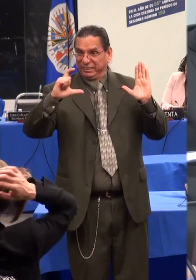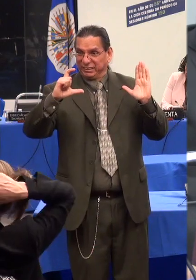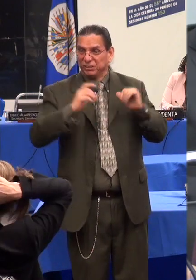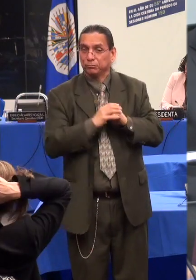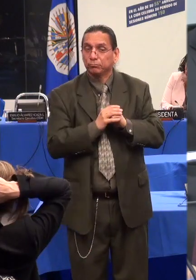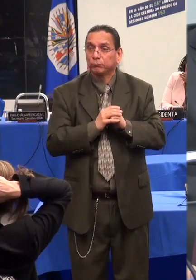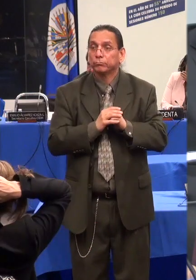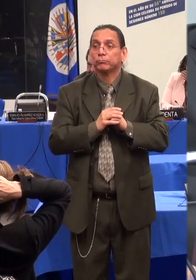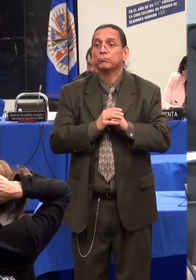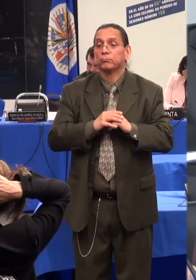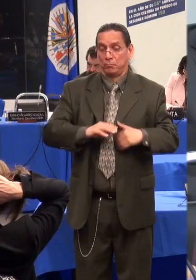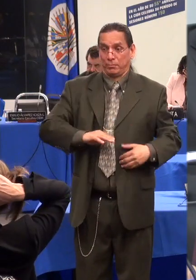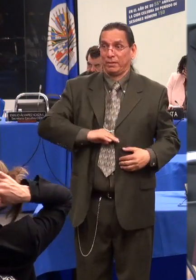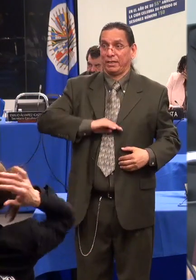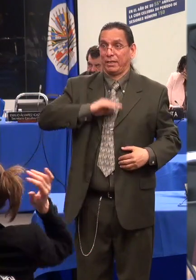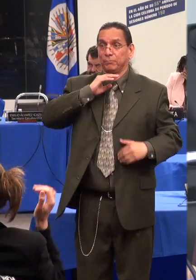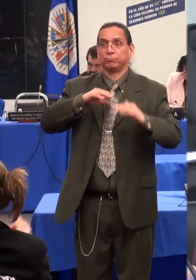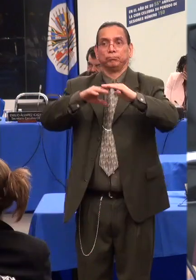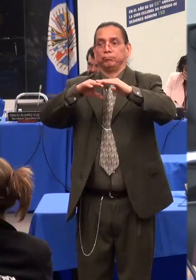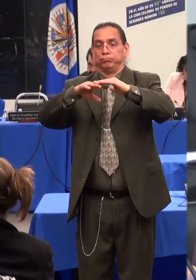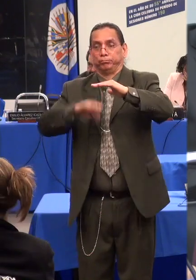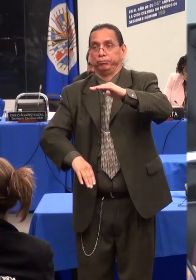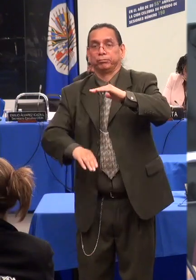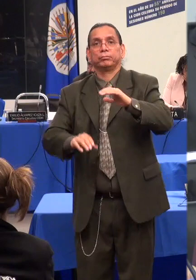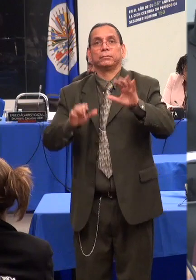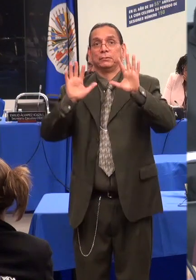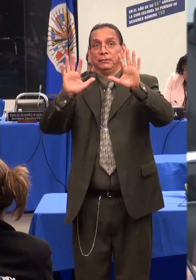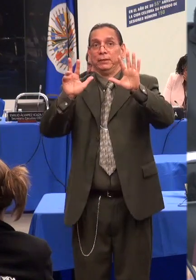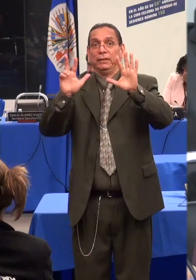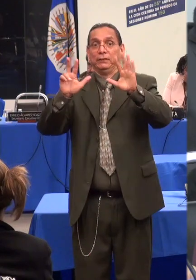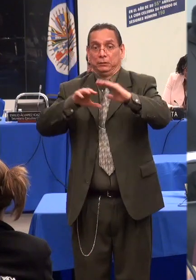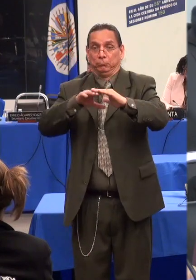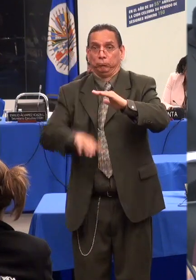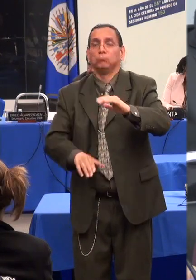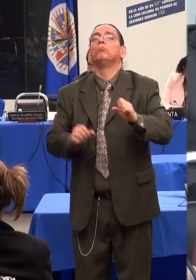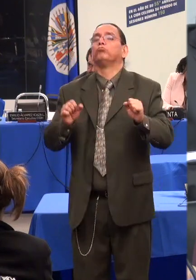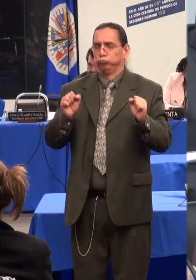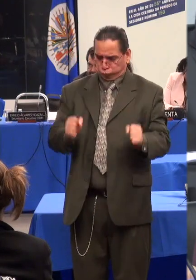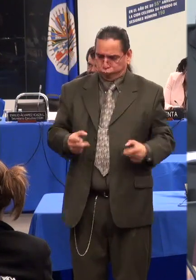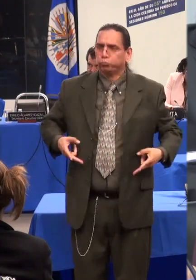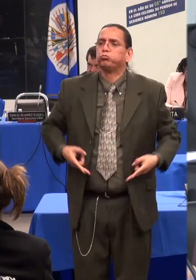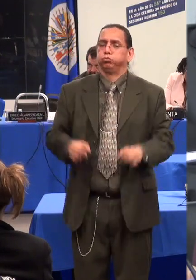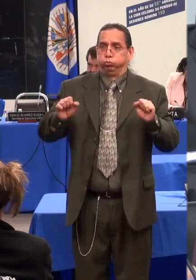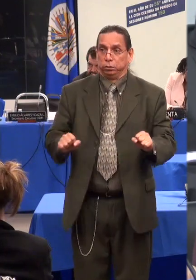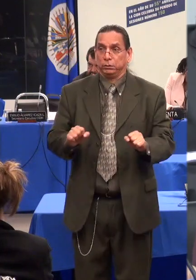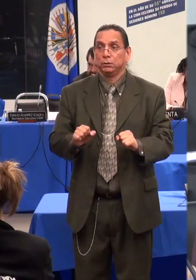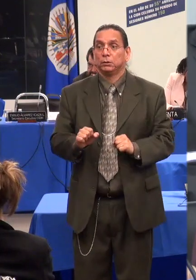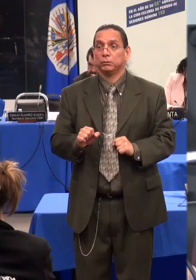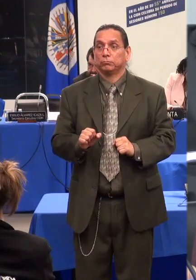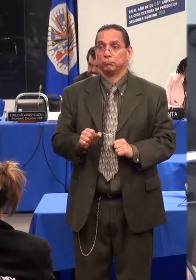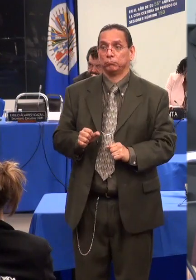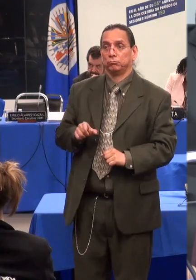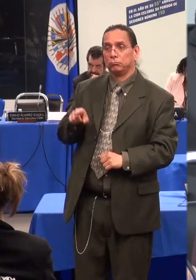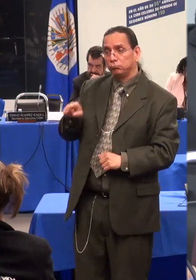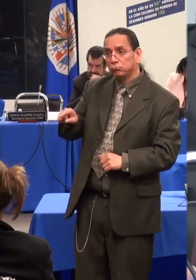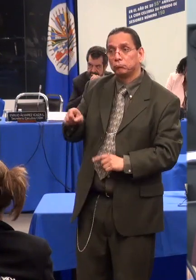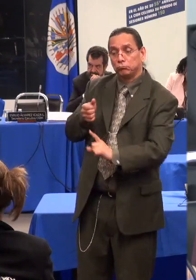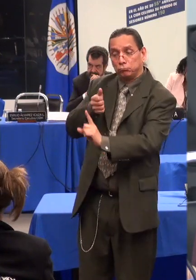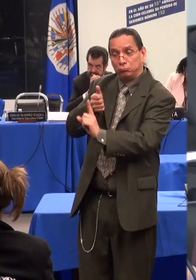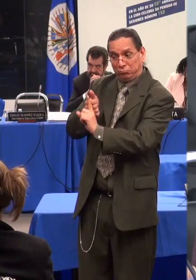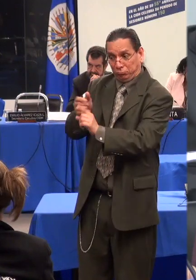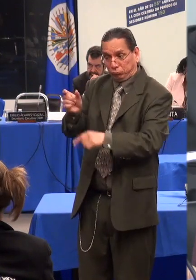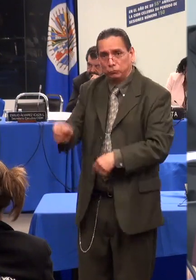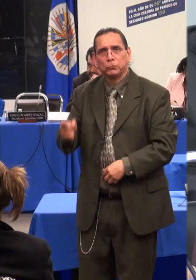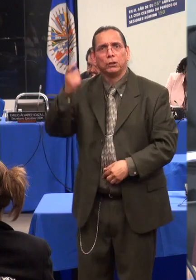menores con discapacidad mental respecto de quienes no se pudiera esperar consentimiento en el futuro, lo cual sigue reflejando una